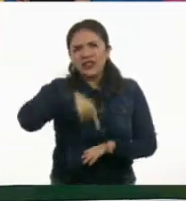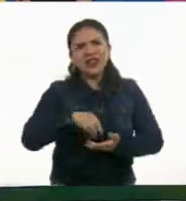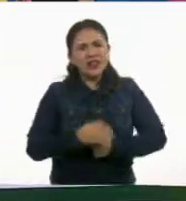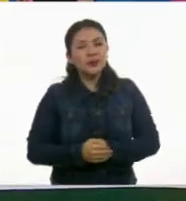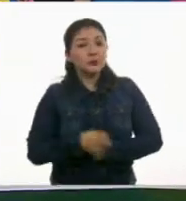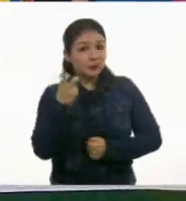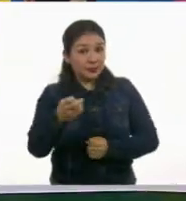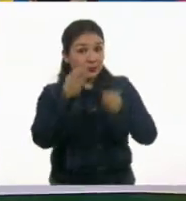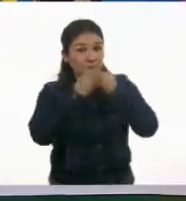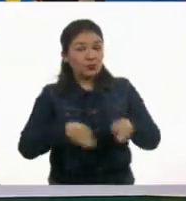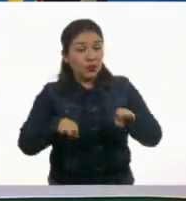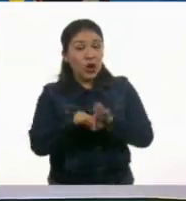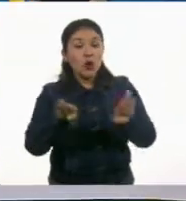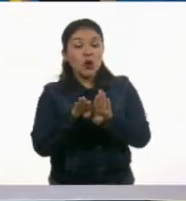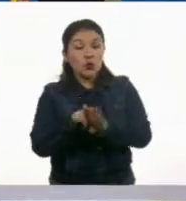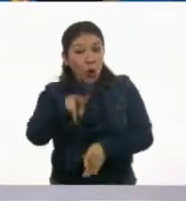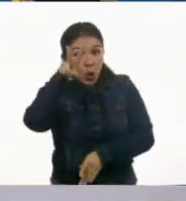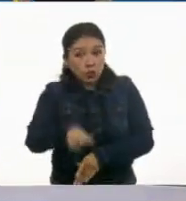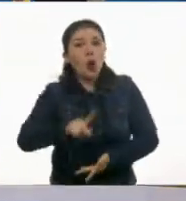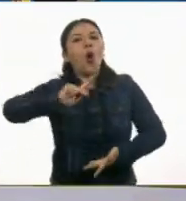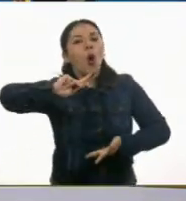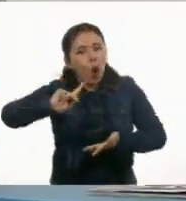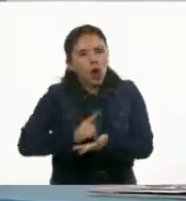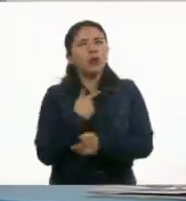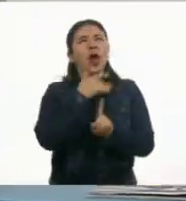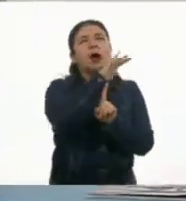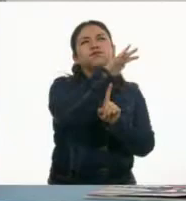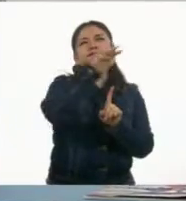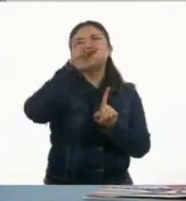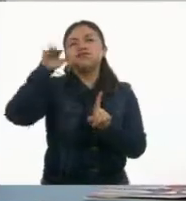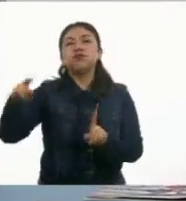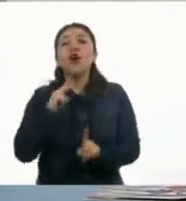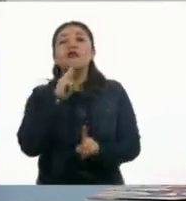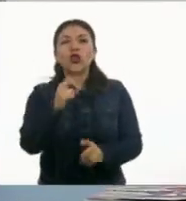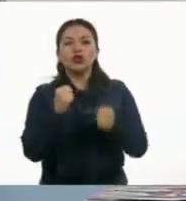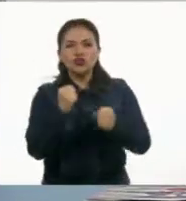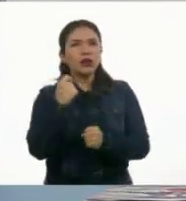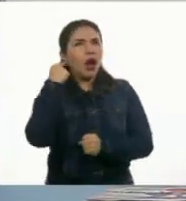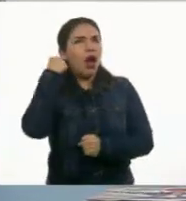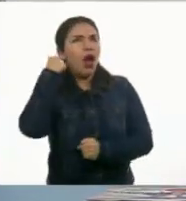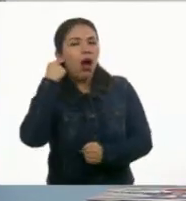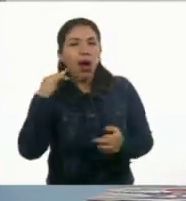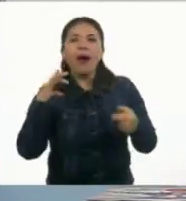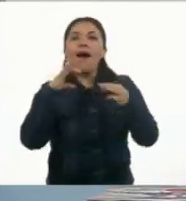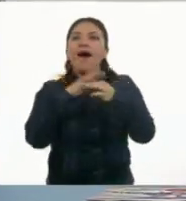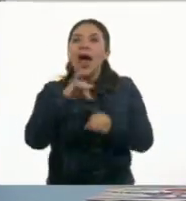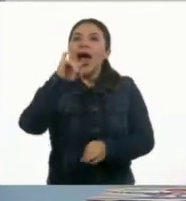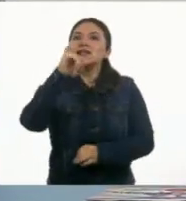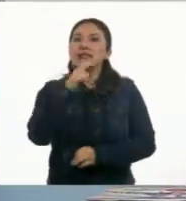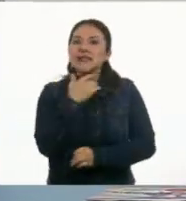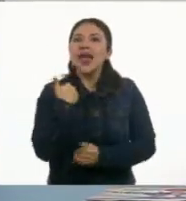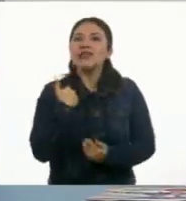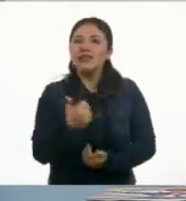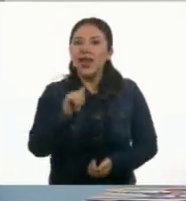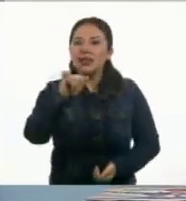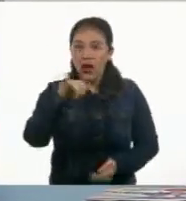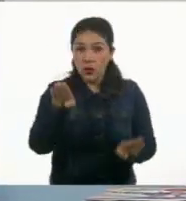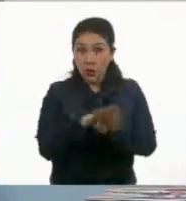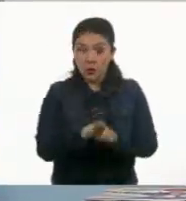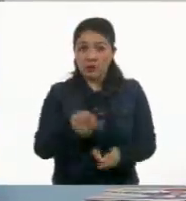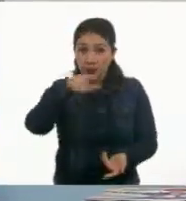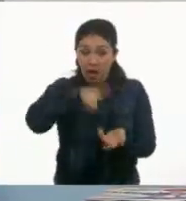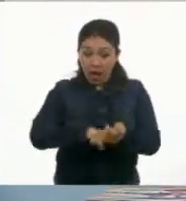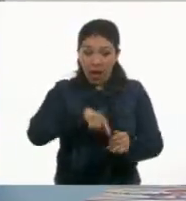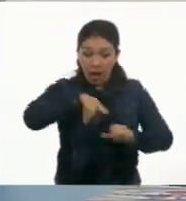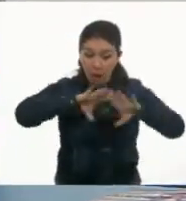fíjense qué importante que para comprobarlo, lo volvimos a leer en voz alta y ya nos suena coherente. Quedaría así. Y el